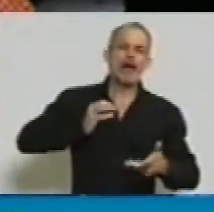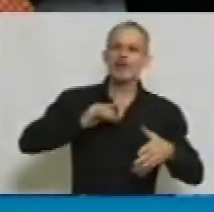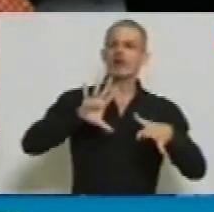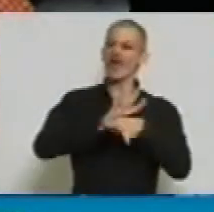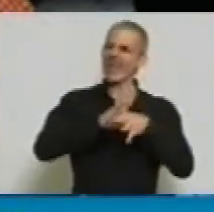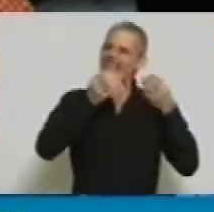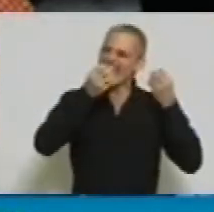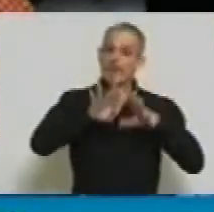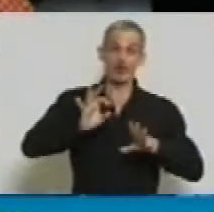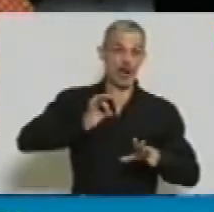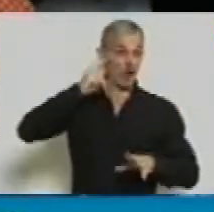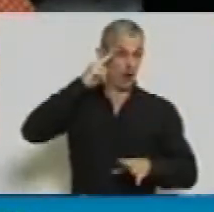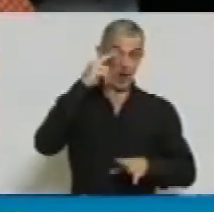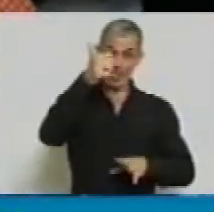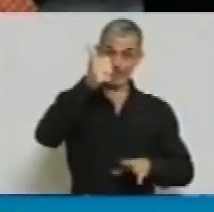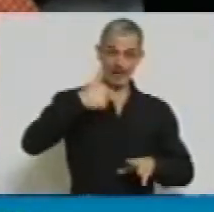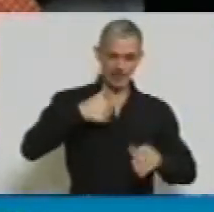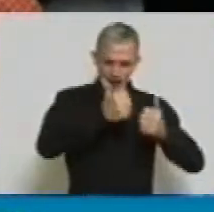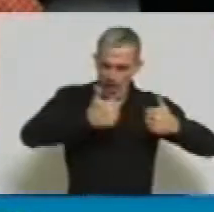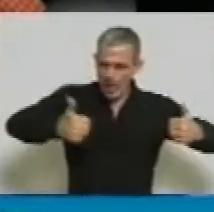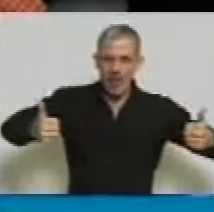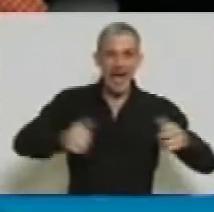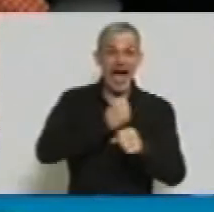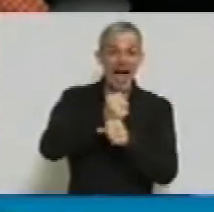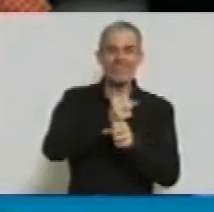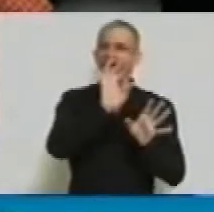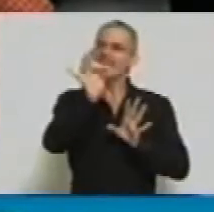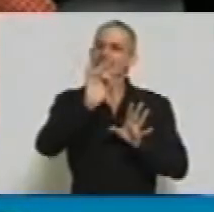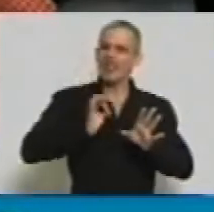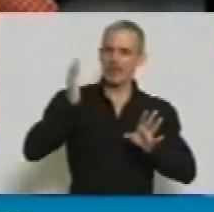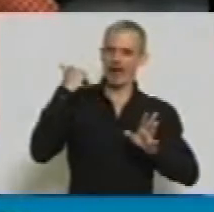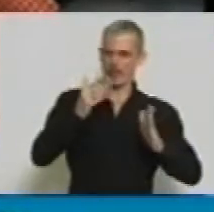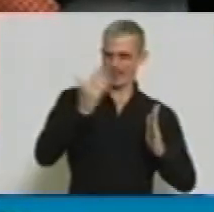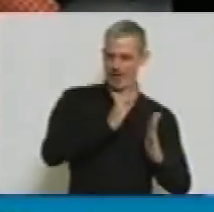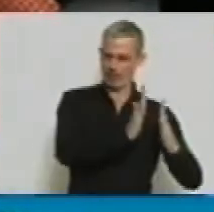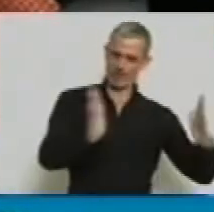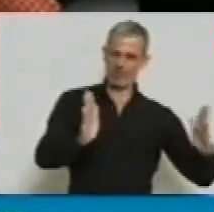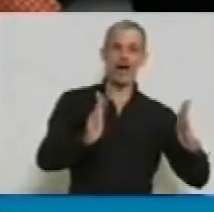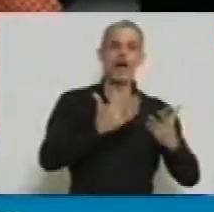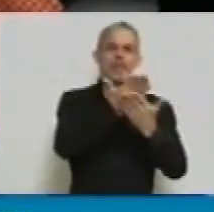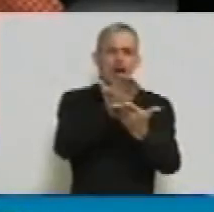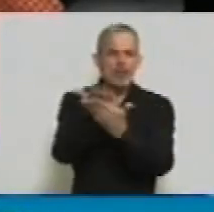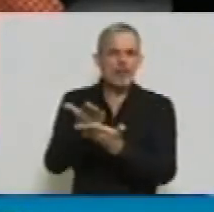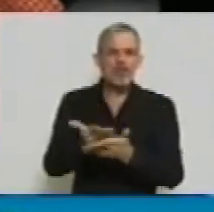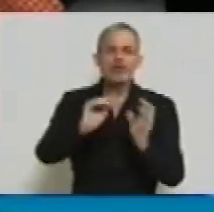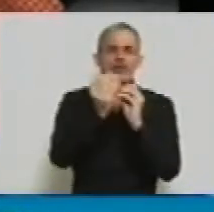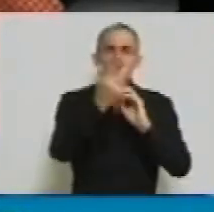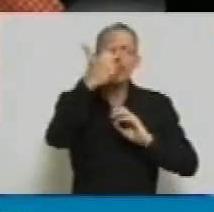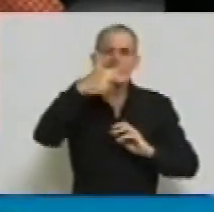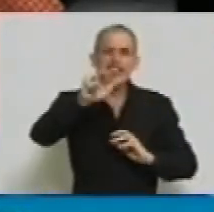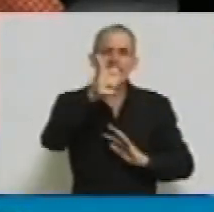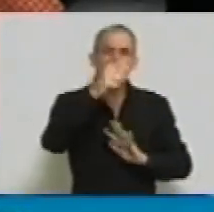96 hasta diciembre del año pasado, presentamos 376